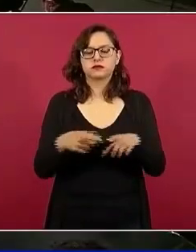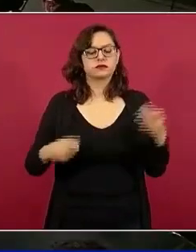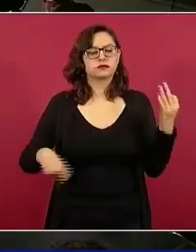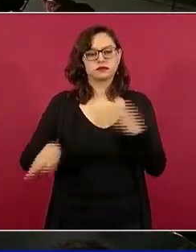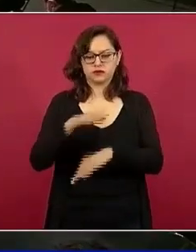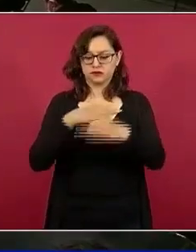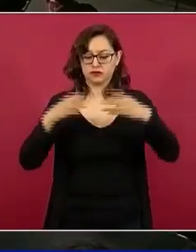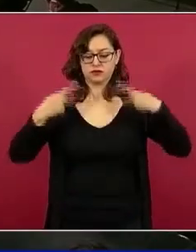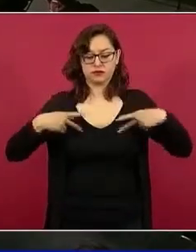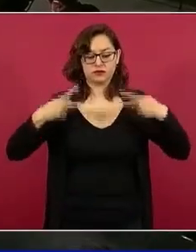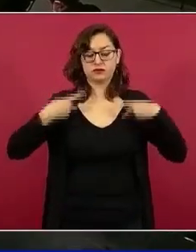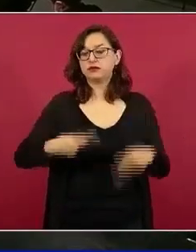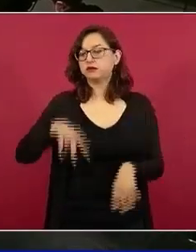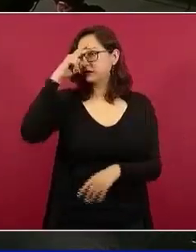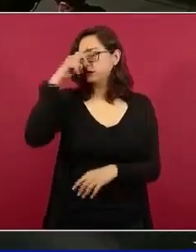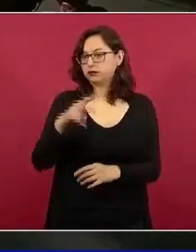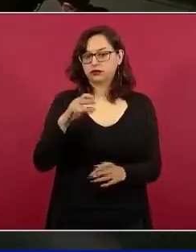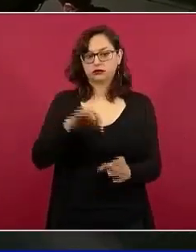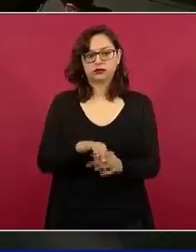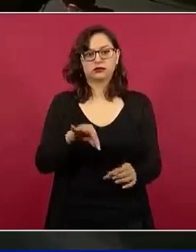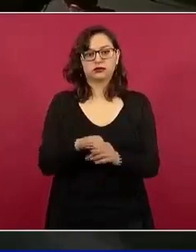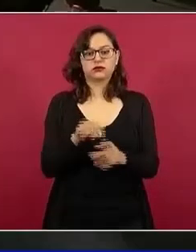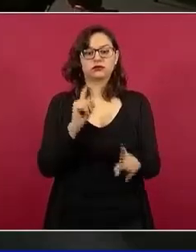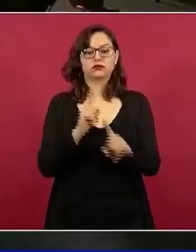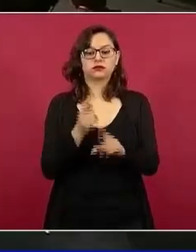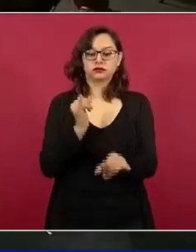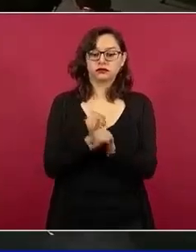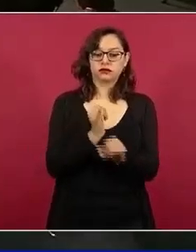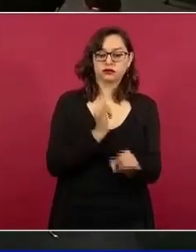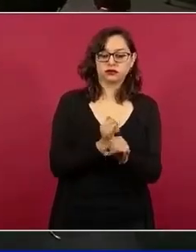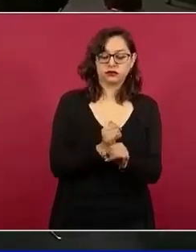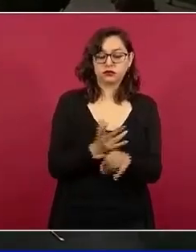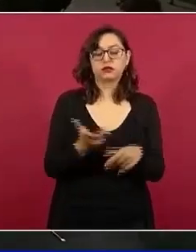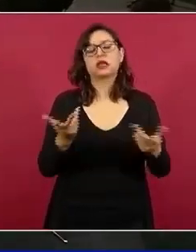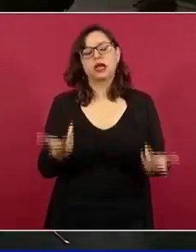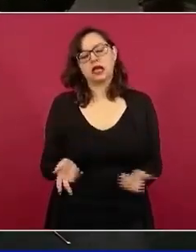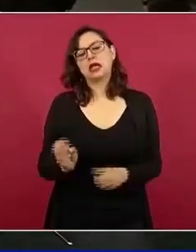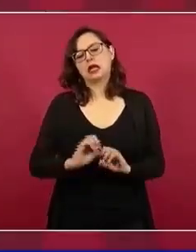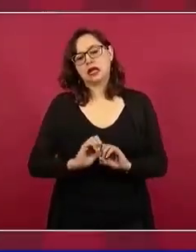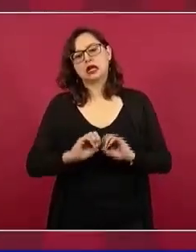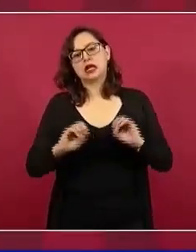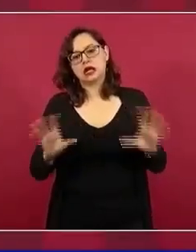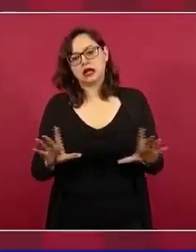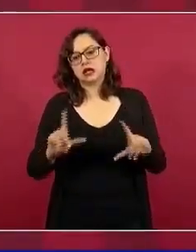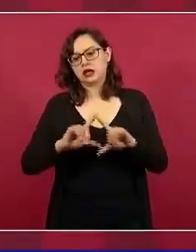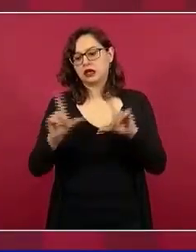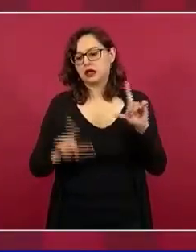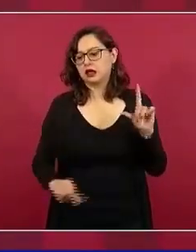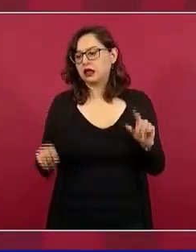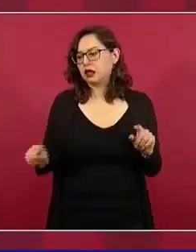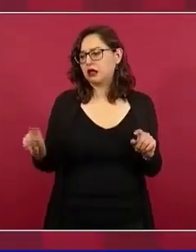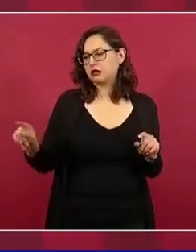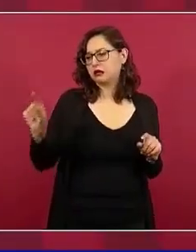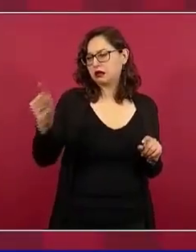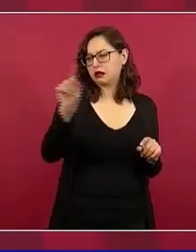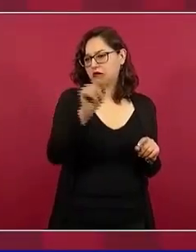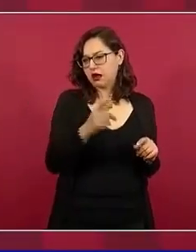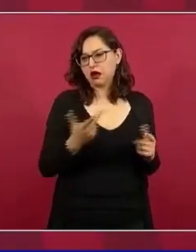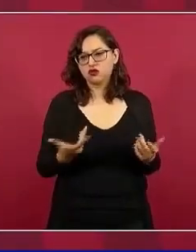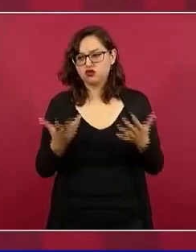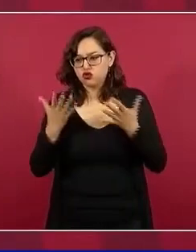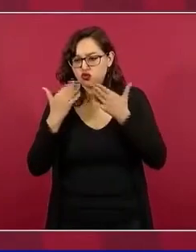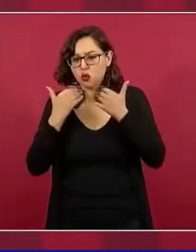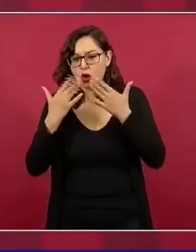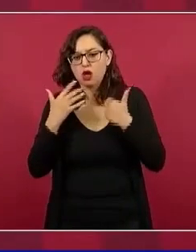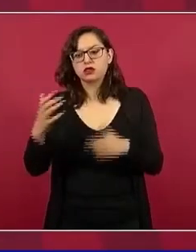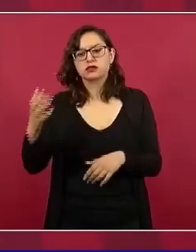mexicanos puedan votar. Y donde no haya teléfono, no haya